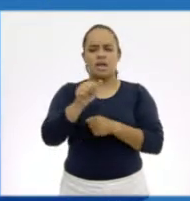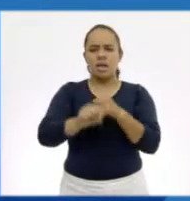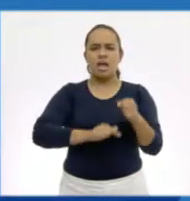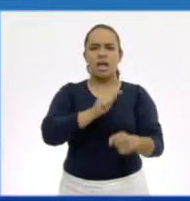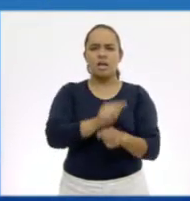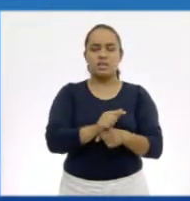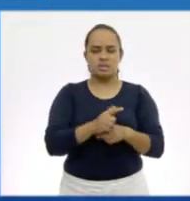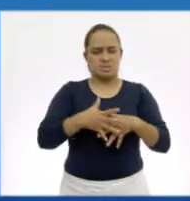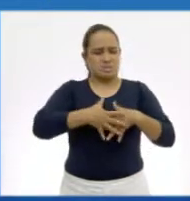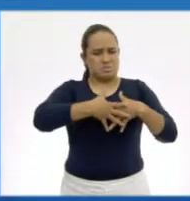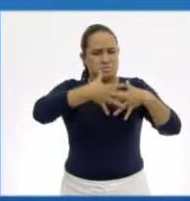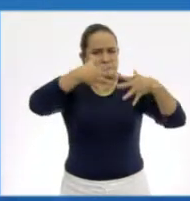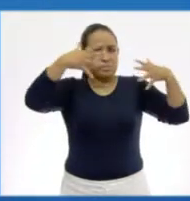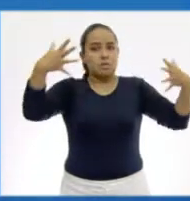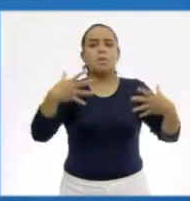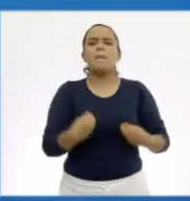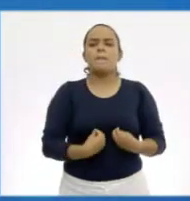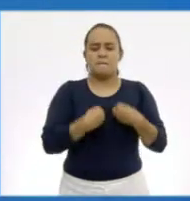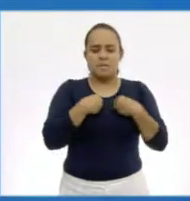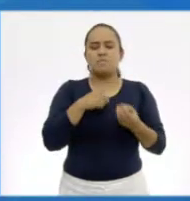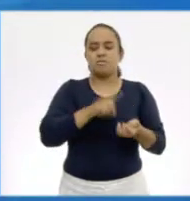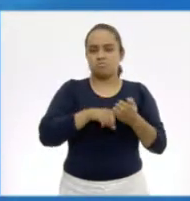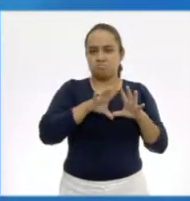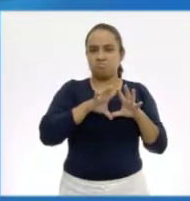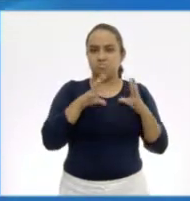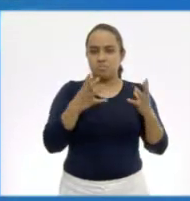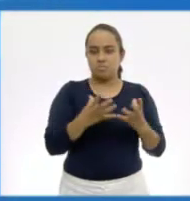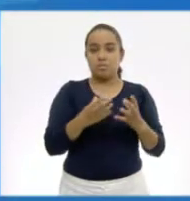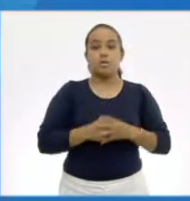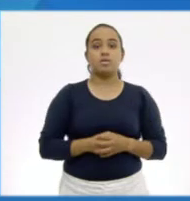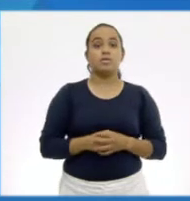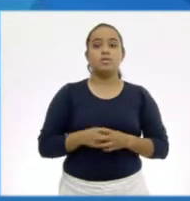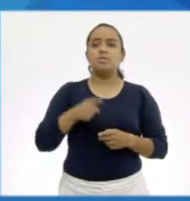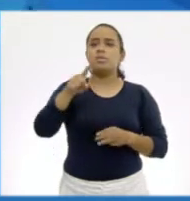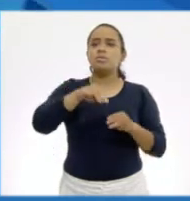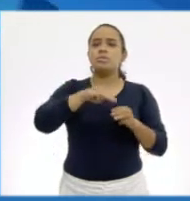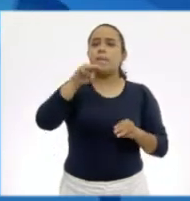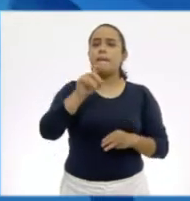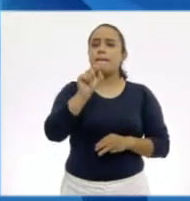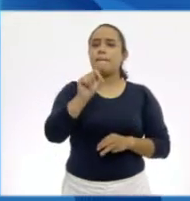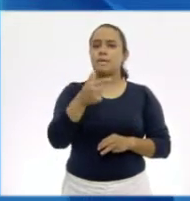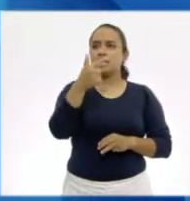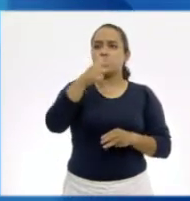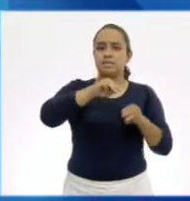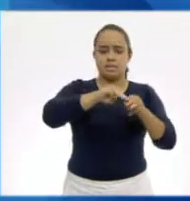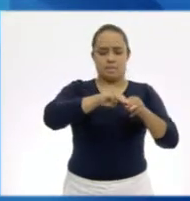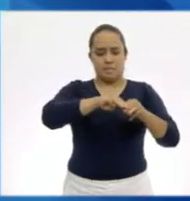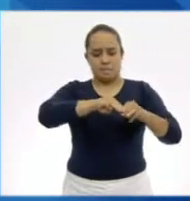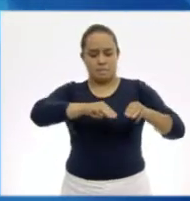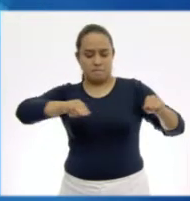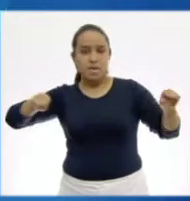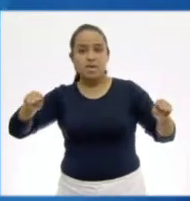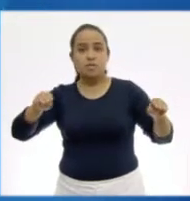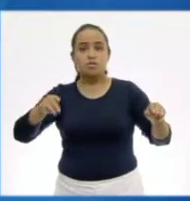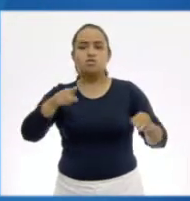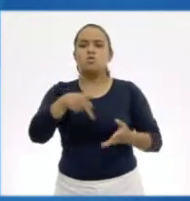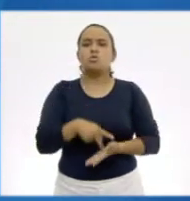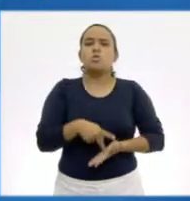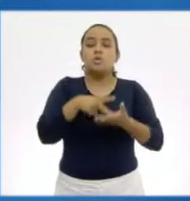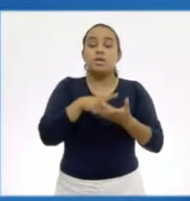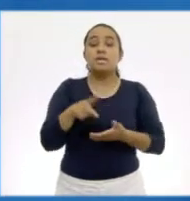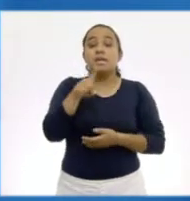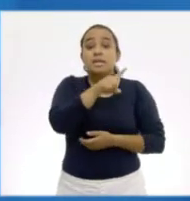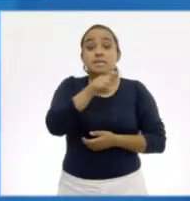animal de mayor tamaño que habita nuestro planeta. Alcanza una longitud de 27 metros y llega a pesar